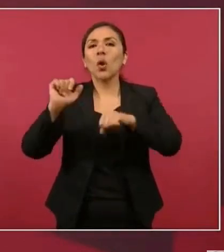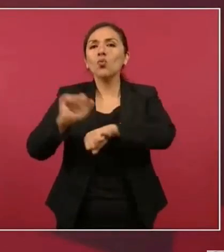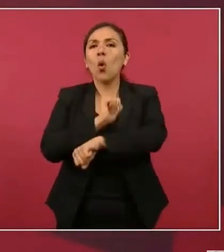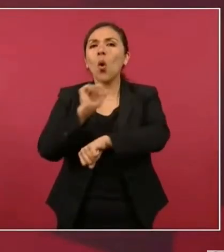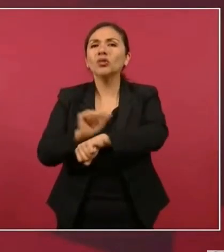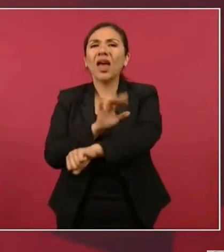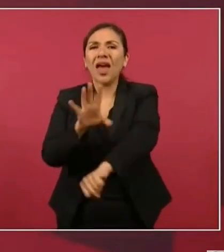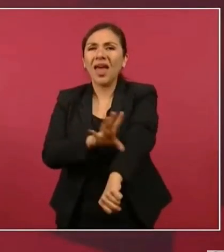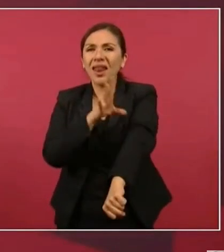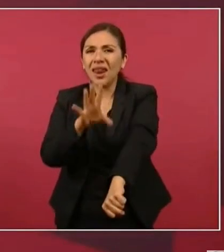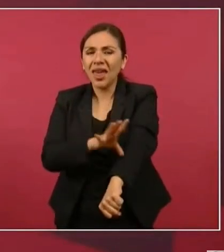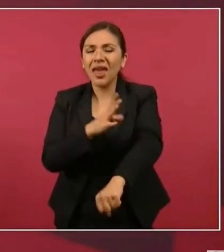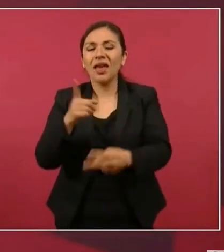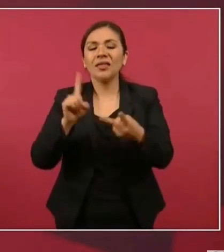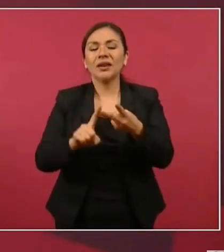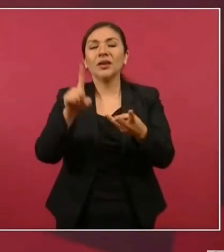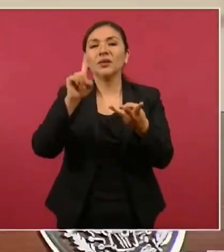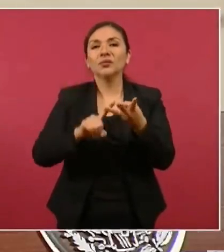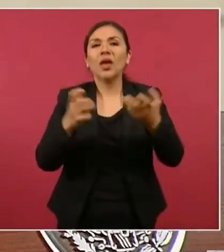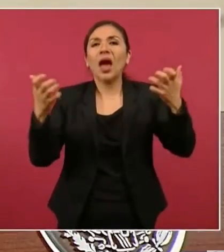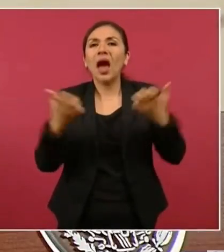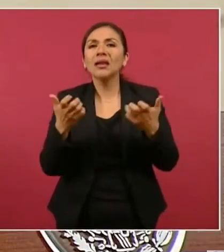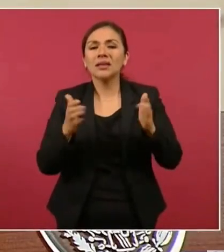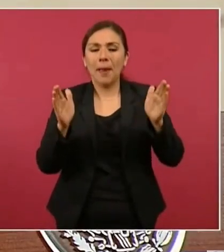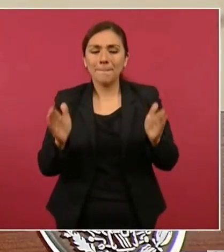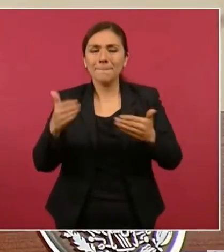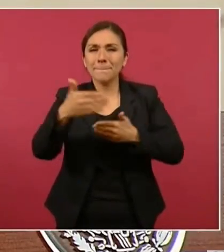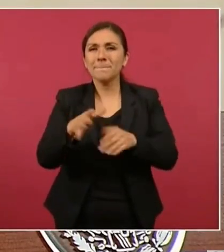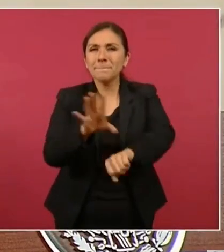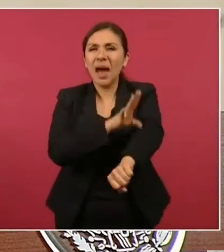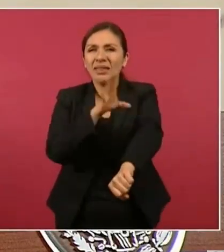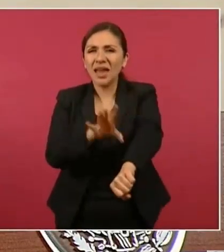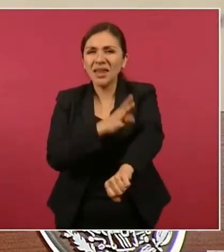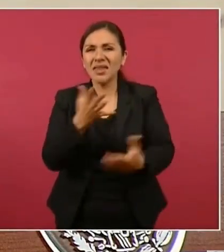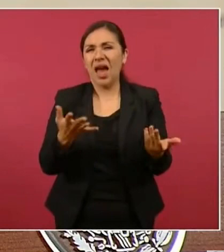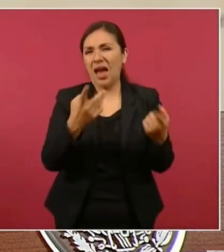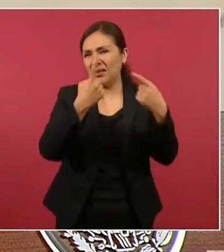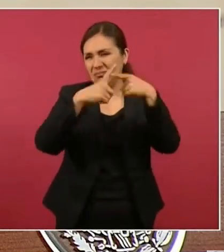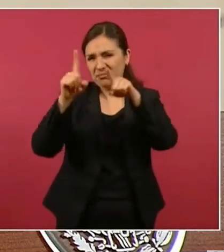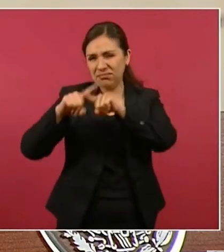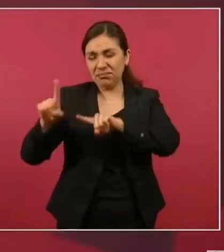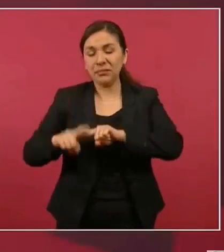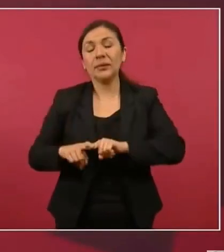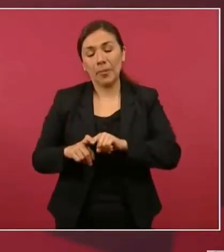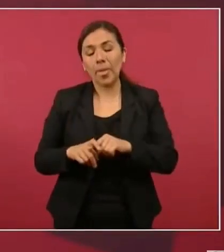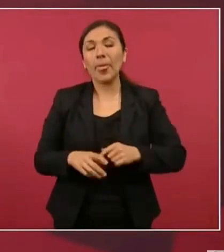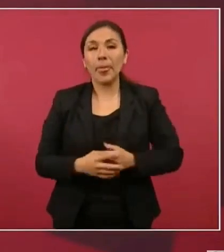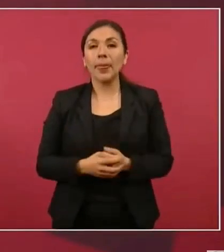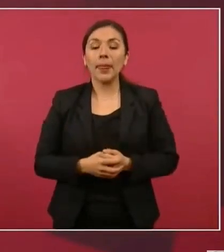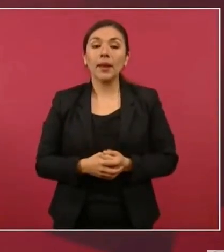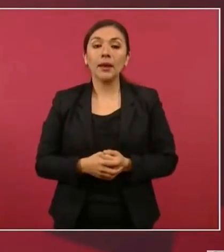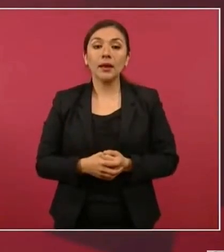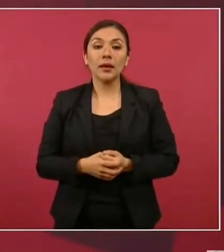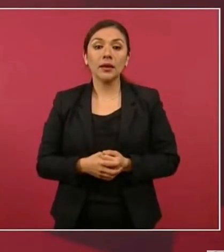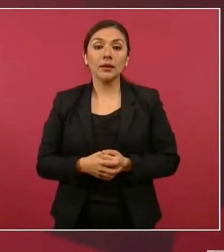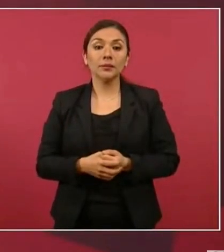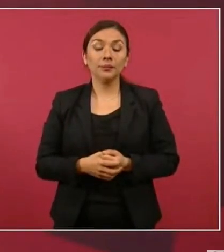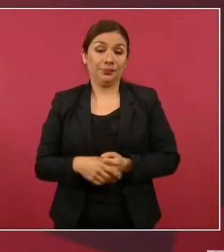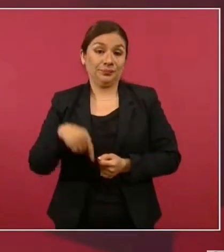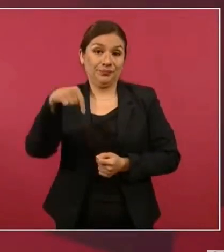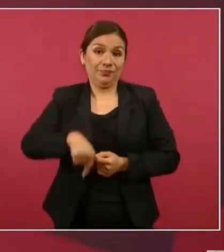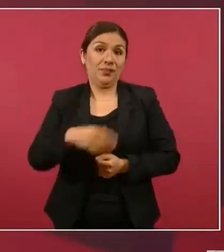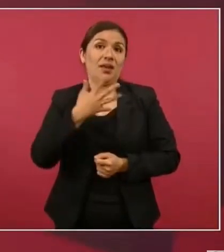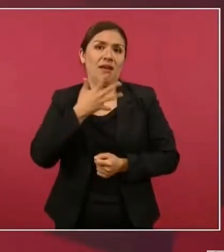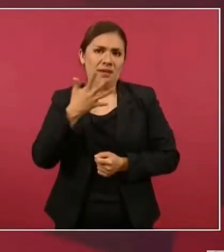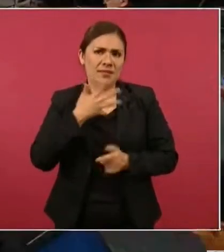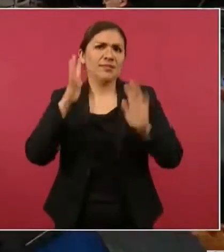eléctricos, con la creación de baterías, en fin, y hay mucha